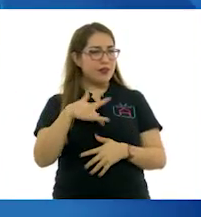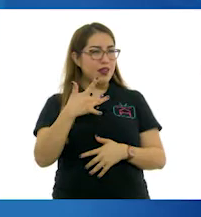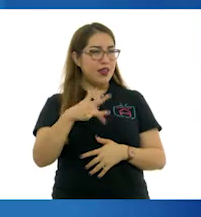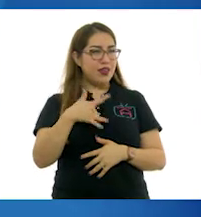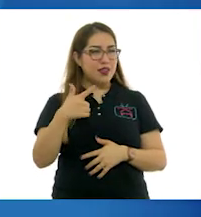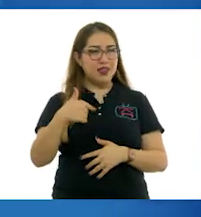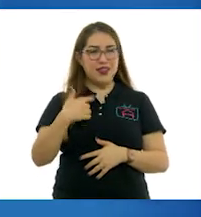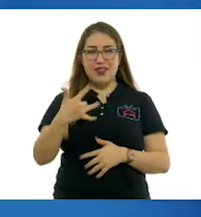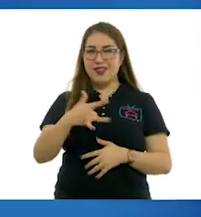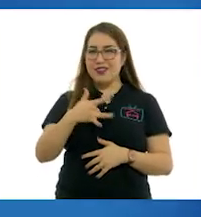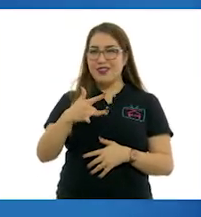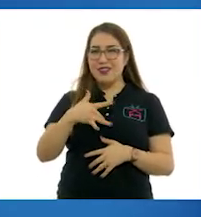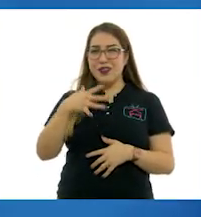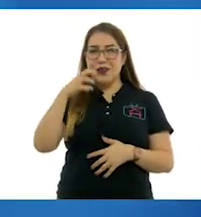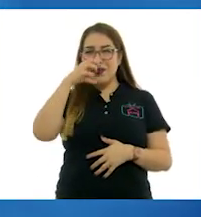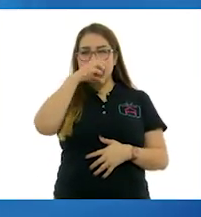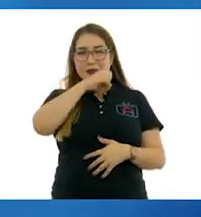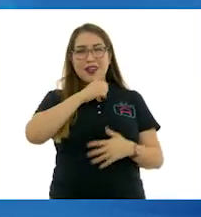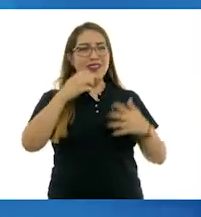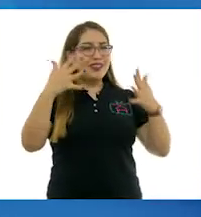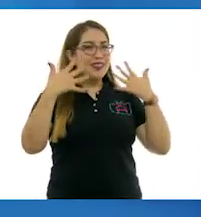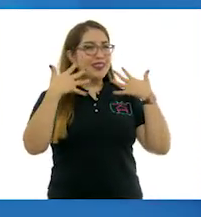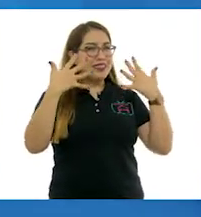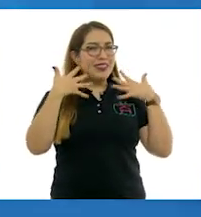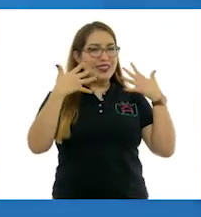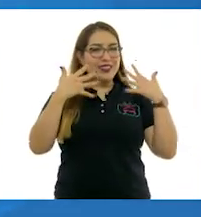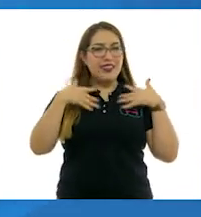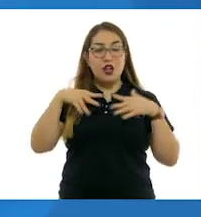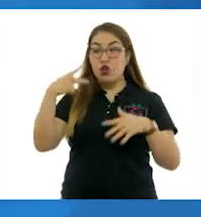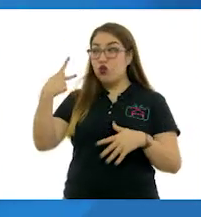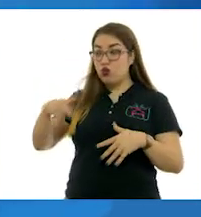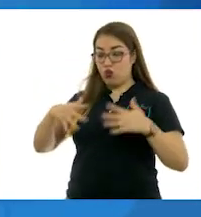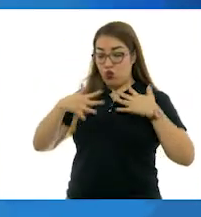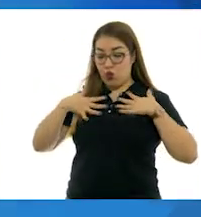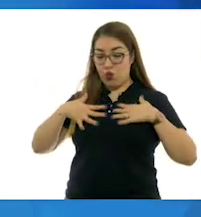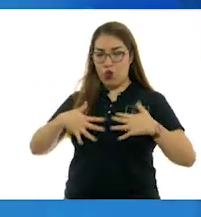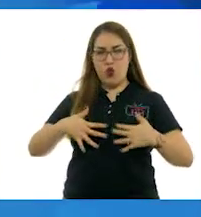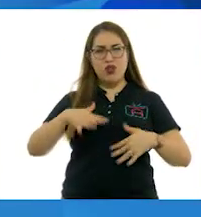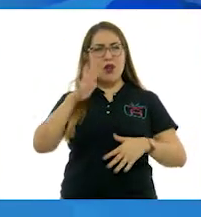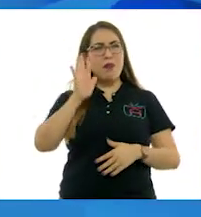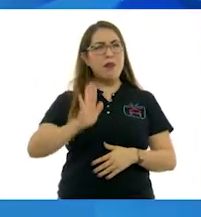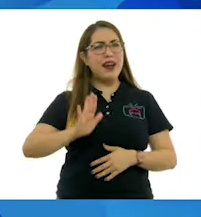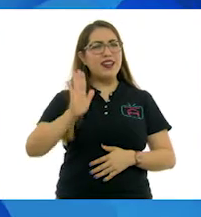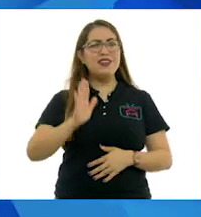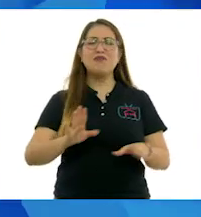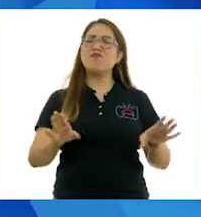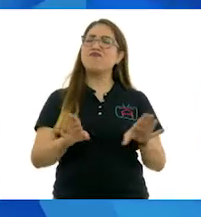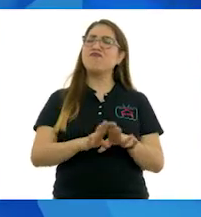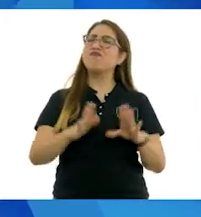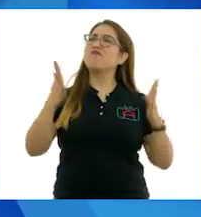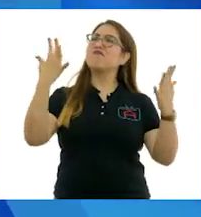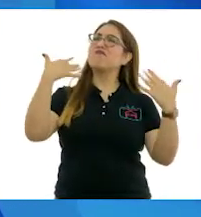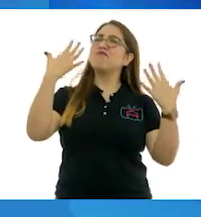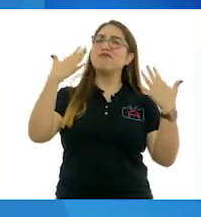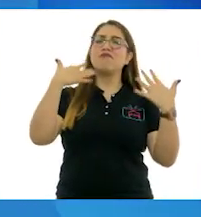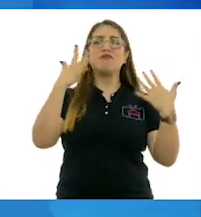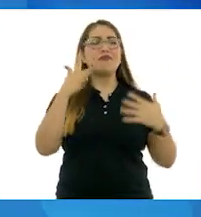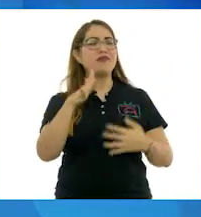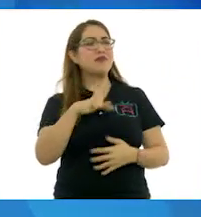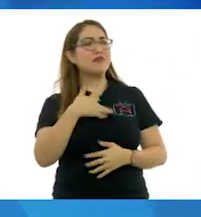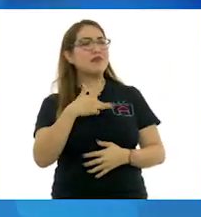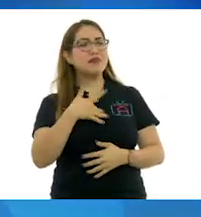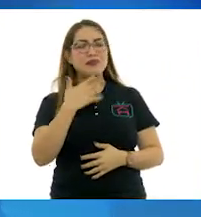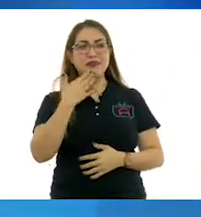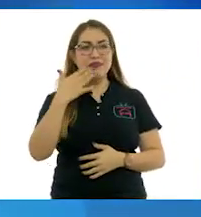empecé a sudar un poquito. porque su blusa se ve como muy fresca. Para climas muy frescos, bueno, muy